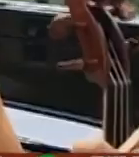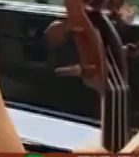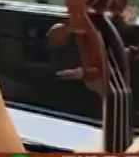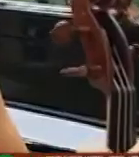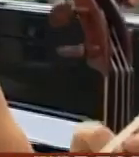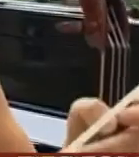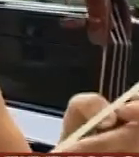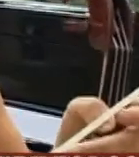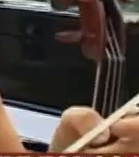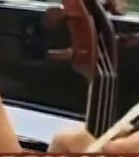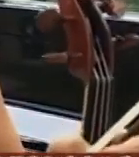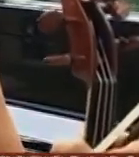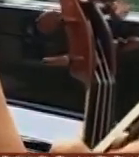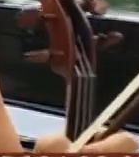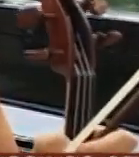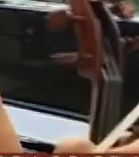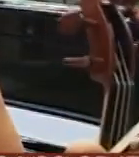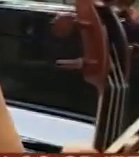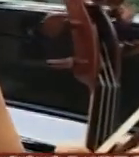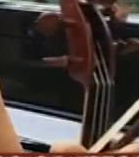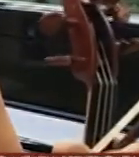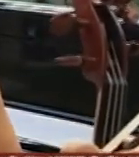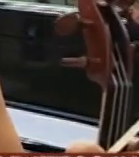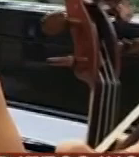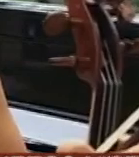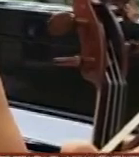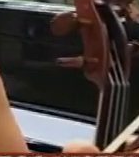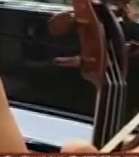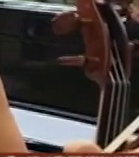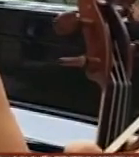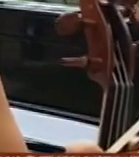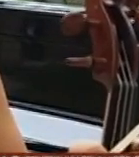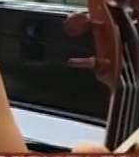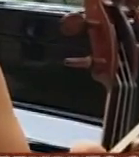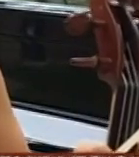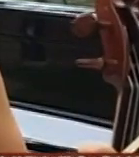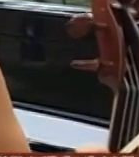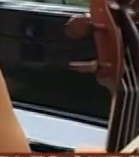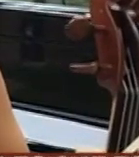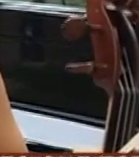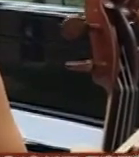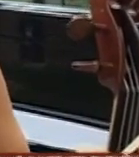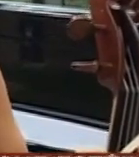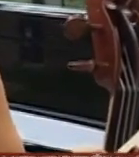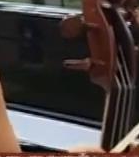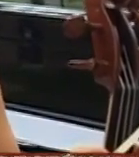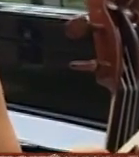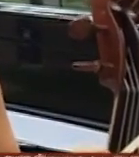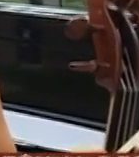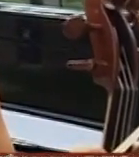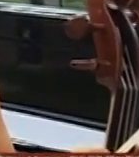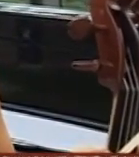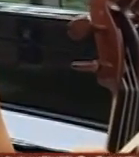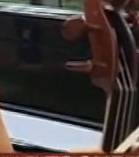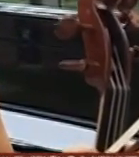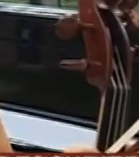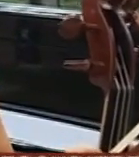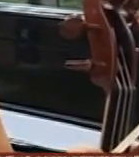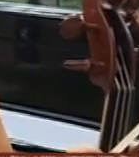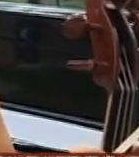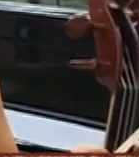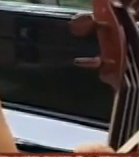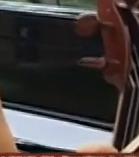Fue mucho trabajo con mucha persistencia Persistencia creo que es la clave el trabajo y el